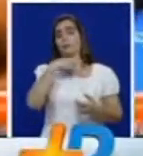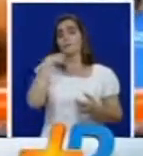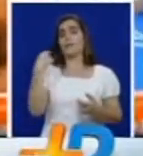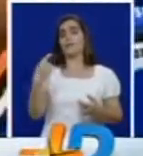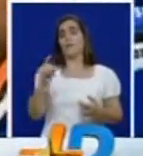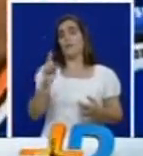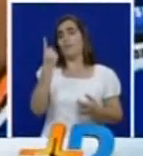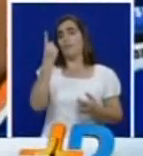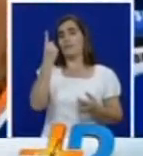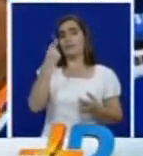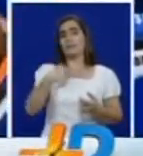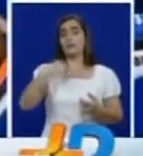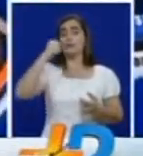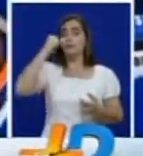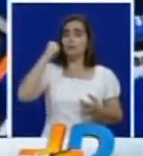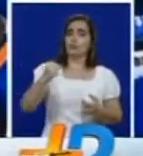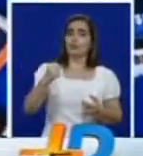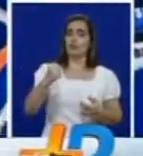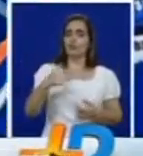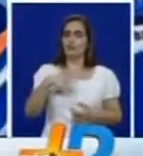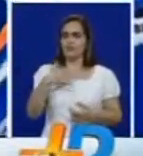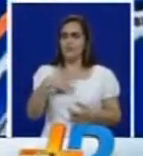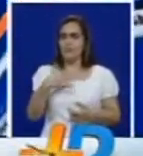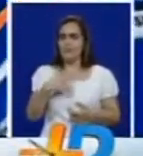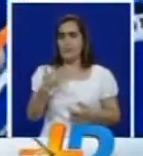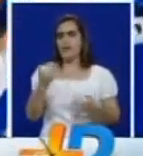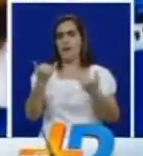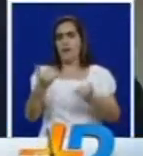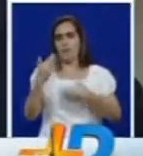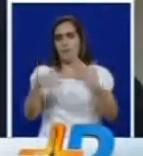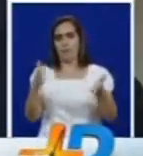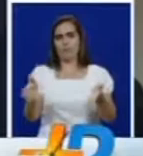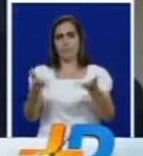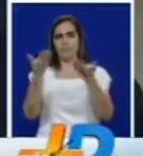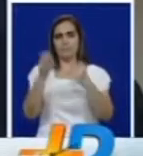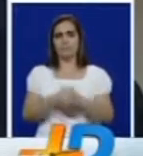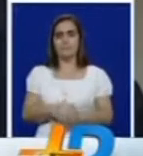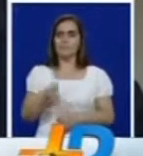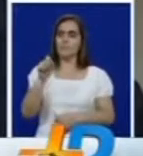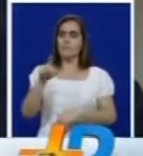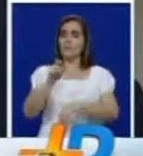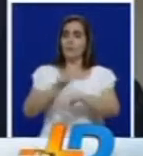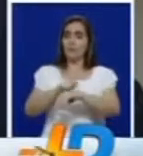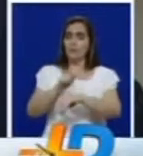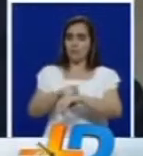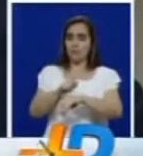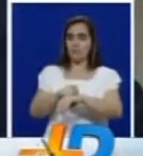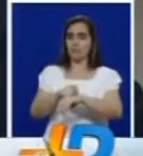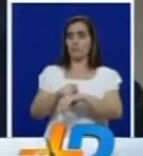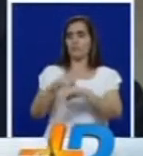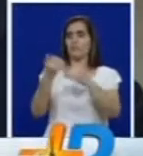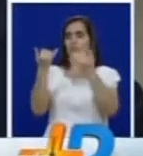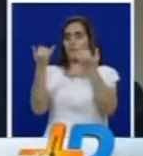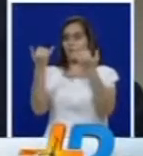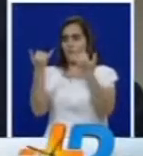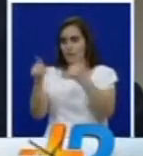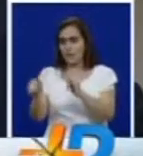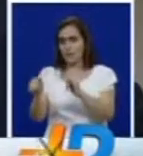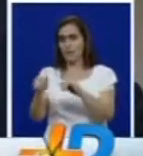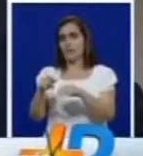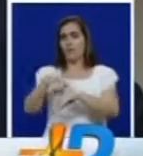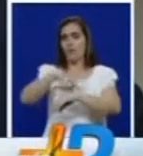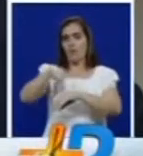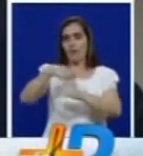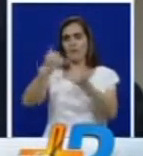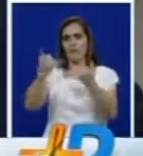primera defensa significó un duro golpe anímico del que apenas empieza a recuperarse en los minutos en las horas posteriores a la pelea que fue tan